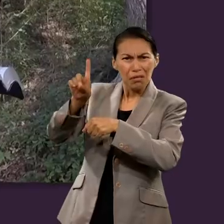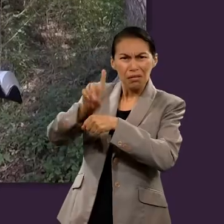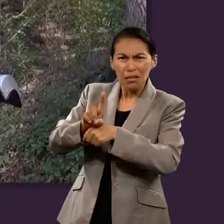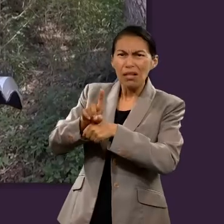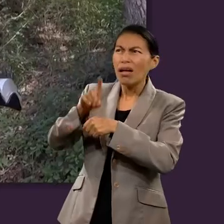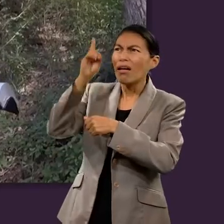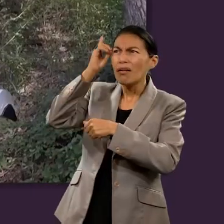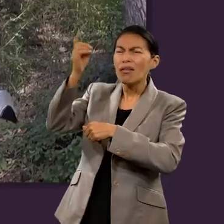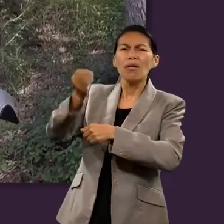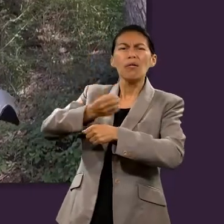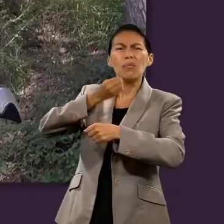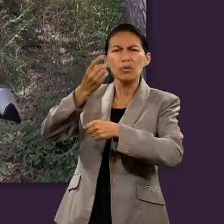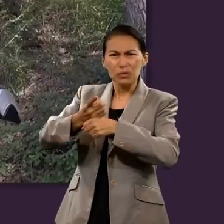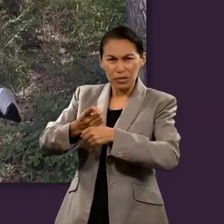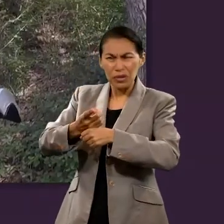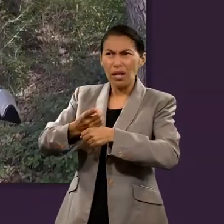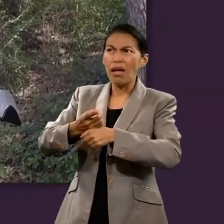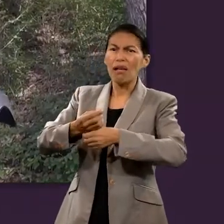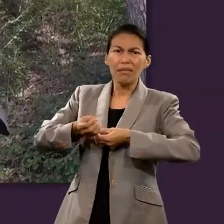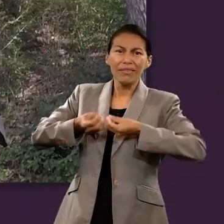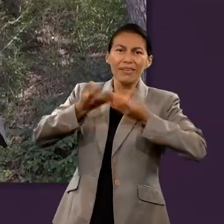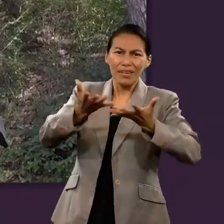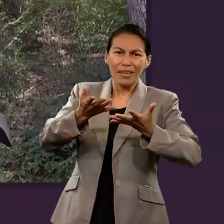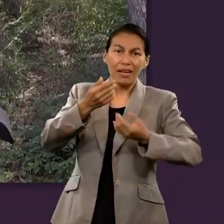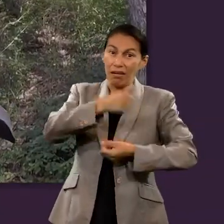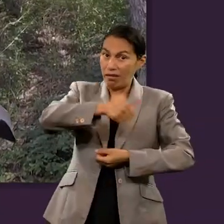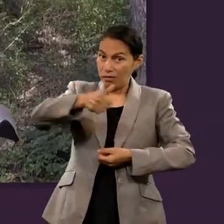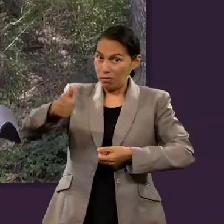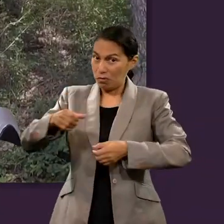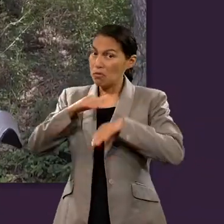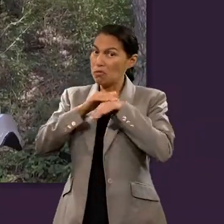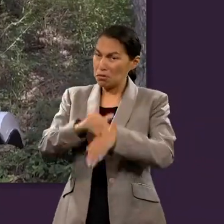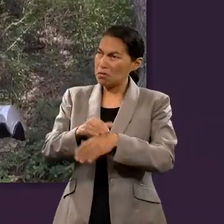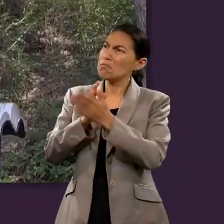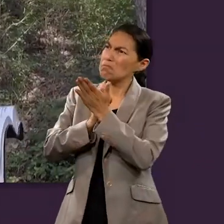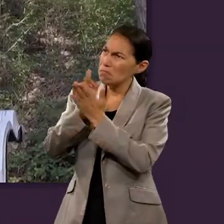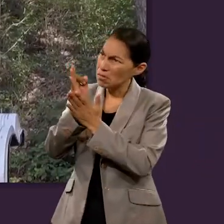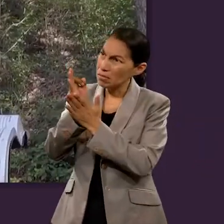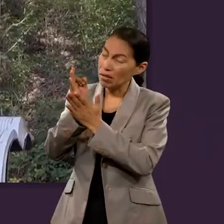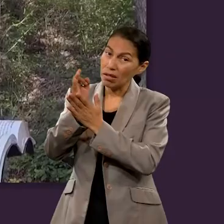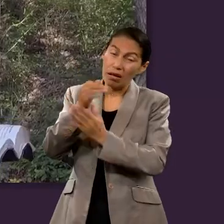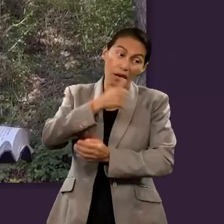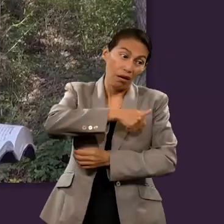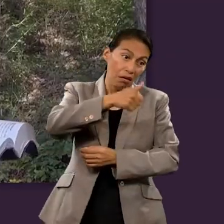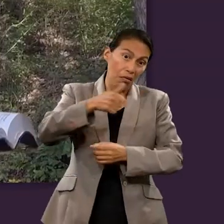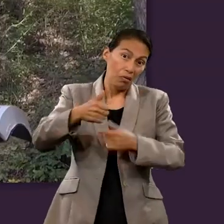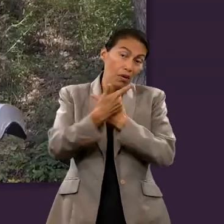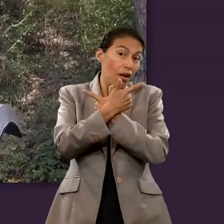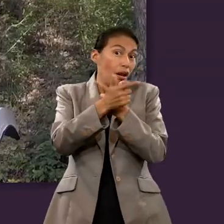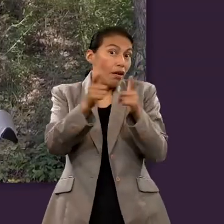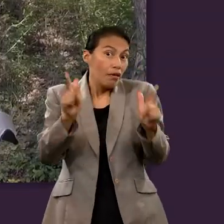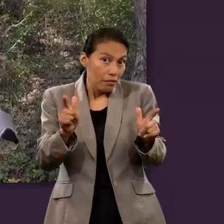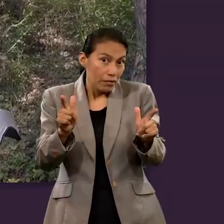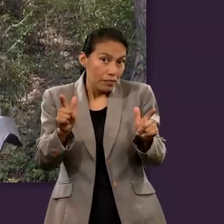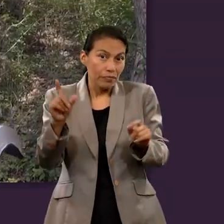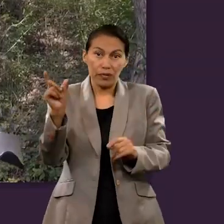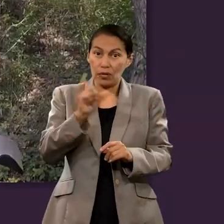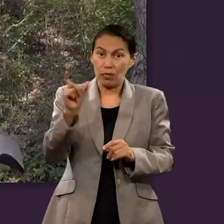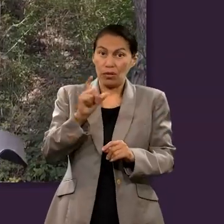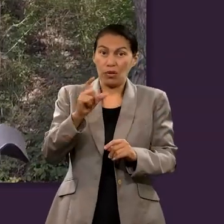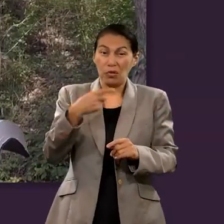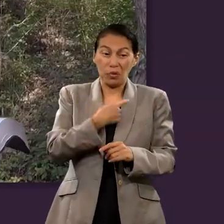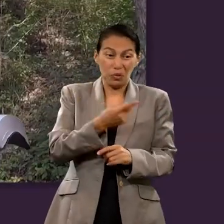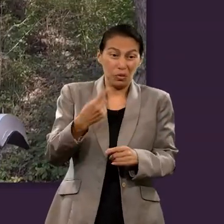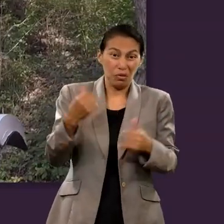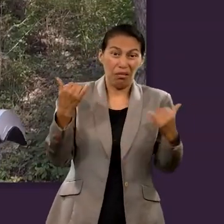vez es cada día la oportunidad que Dios te da de obedecerlo pero tú tienes la opción de desobedecerlo